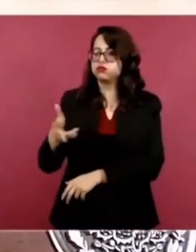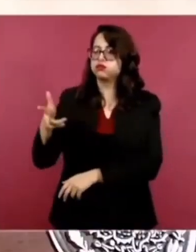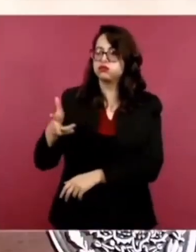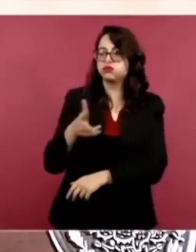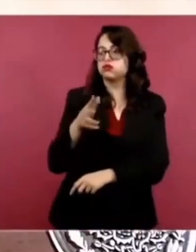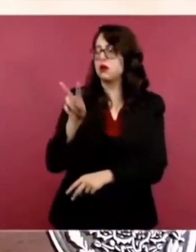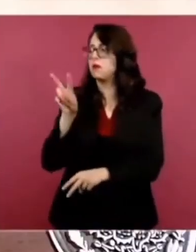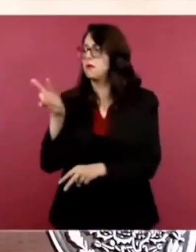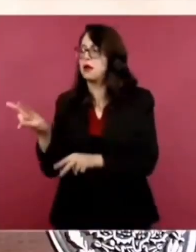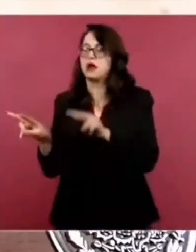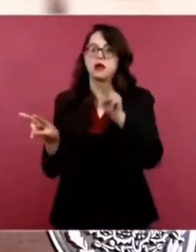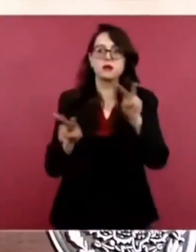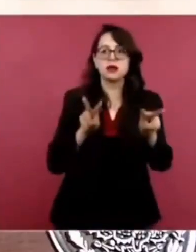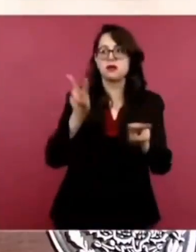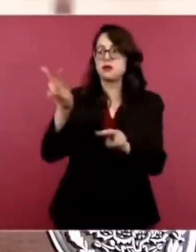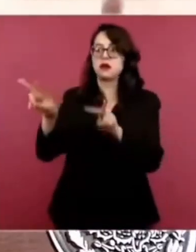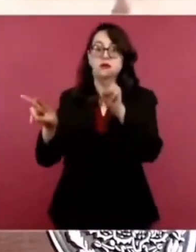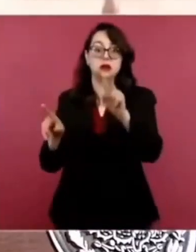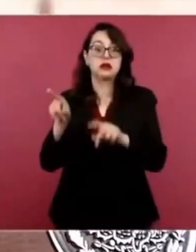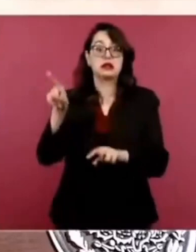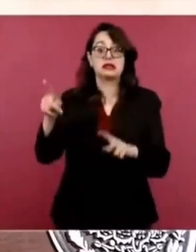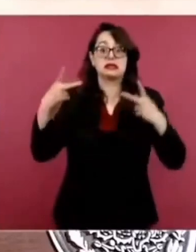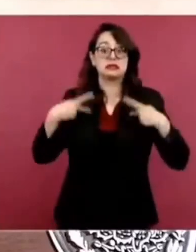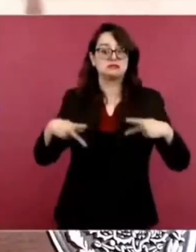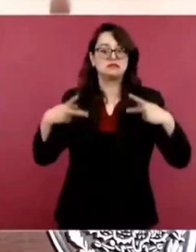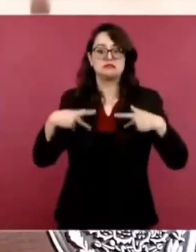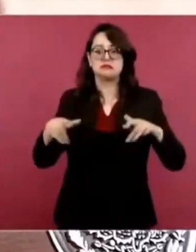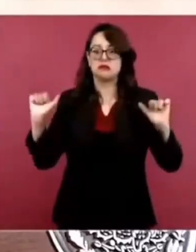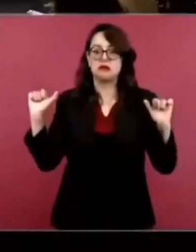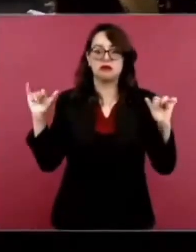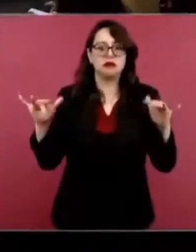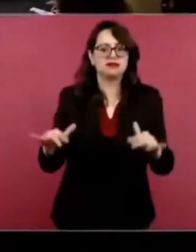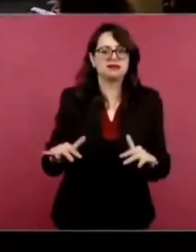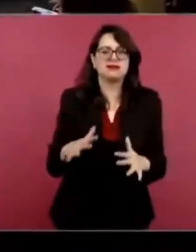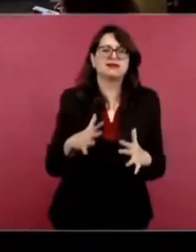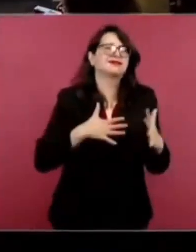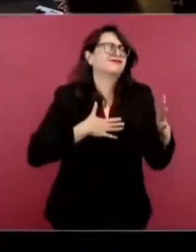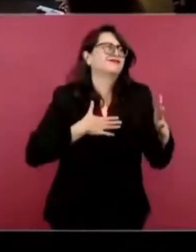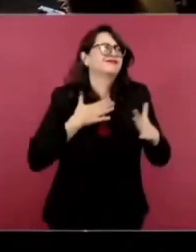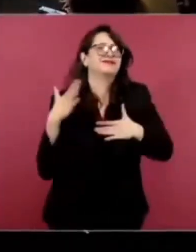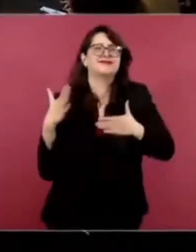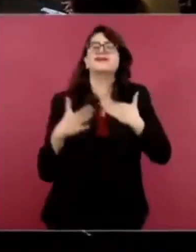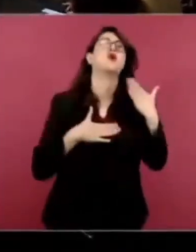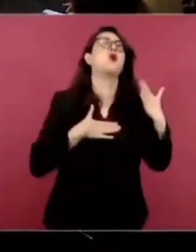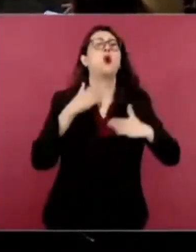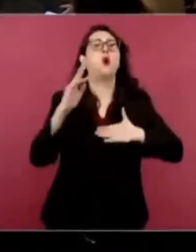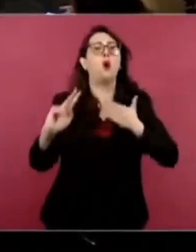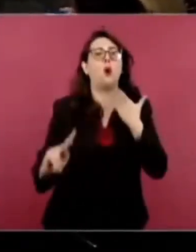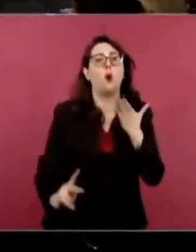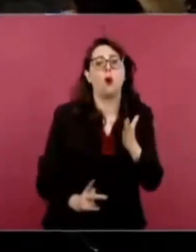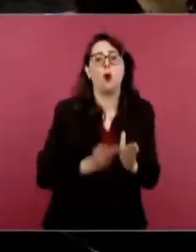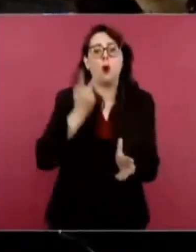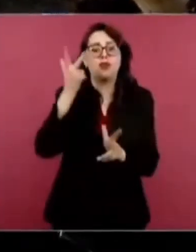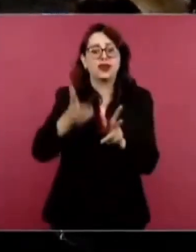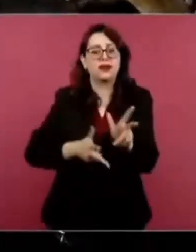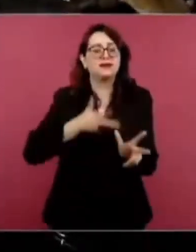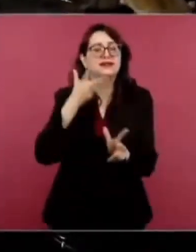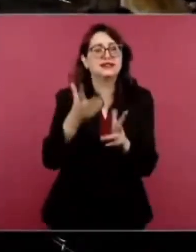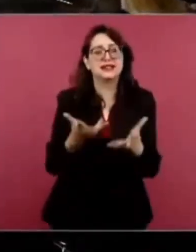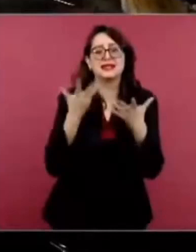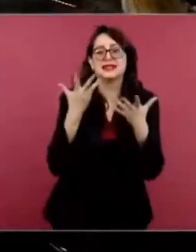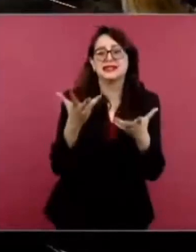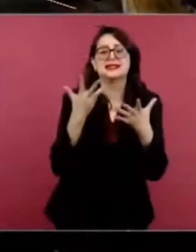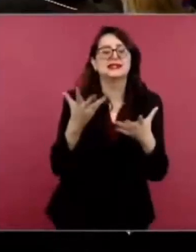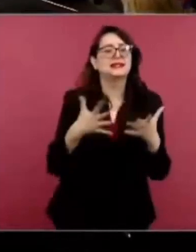La gente estaba muy contenta, salían de todos los pueblos,